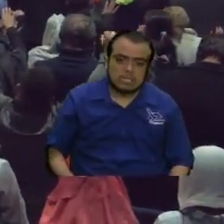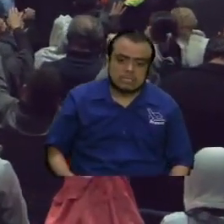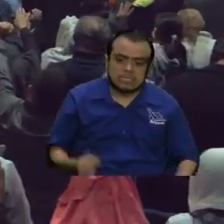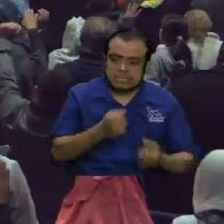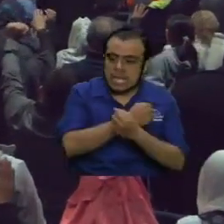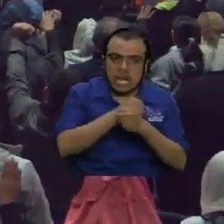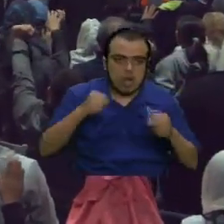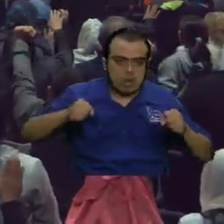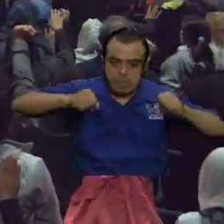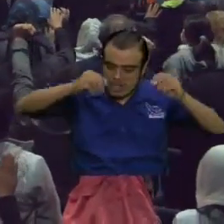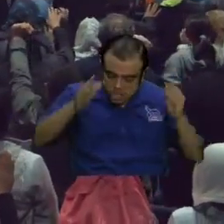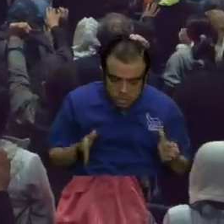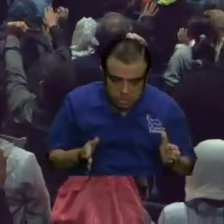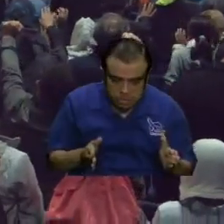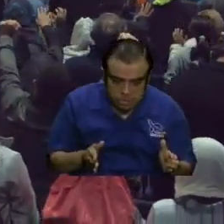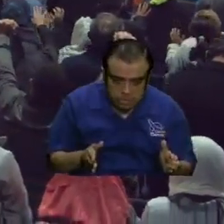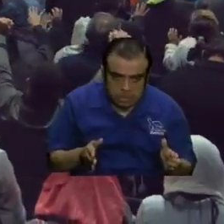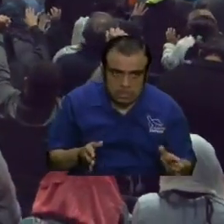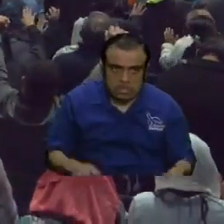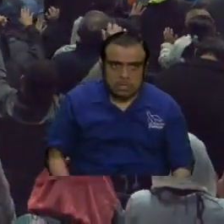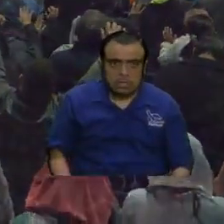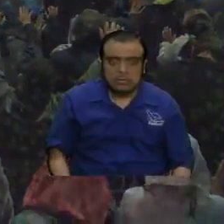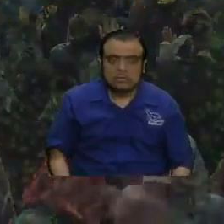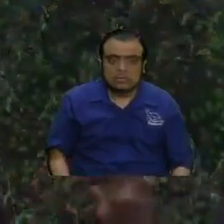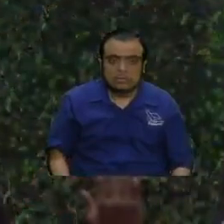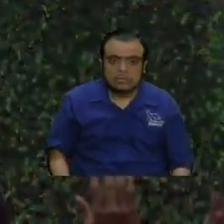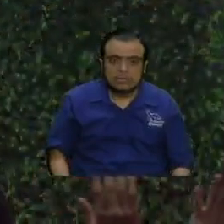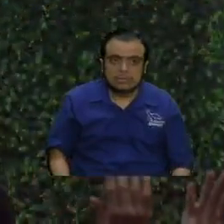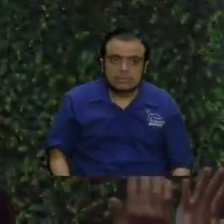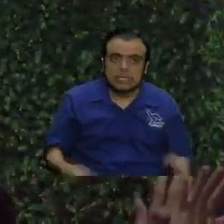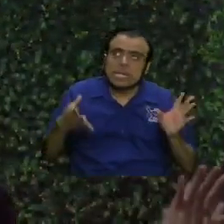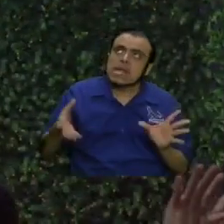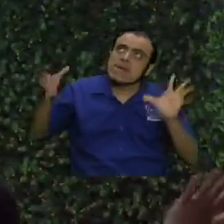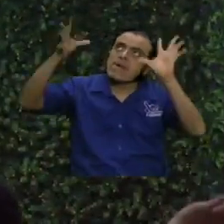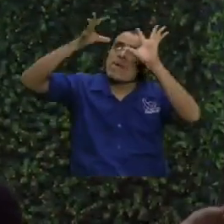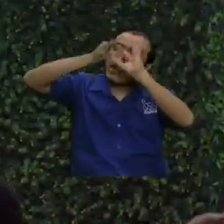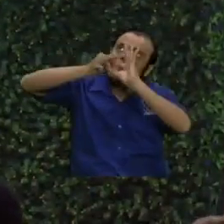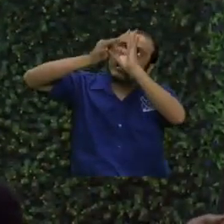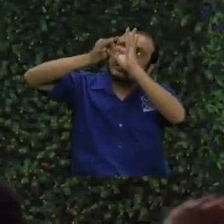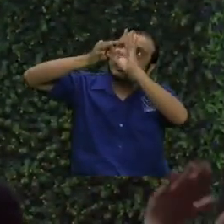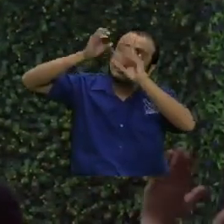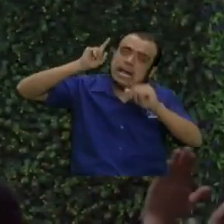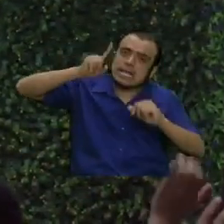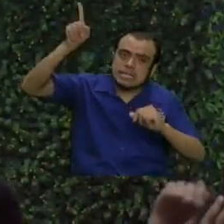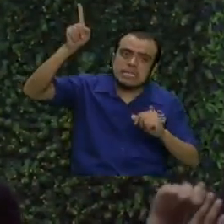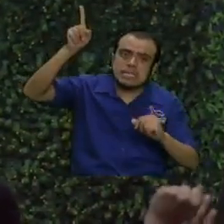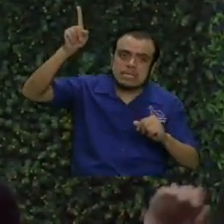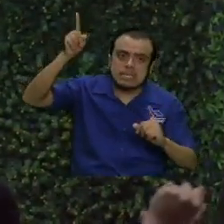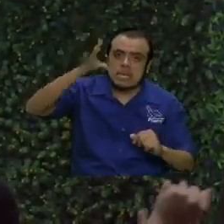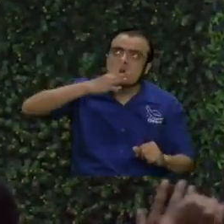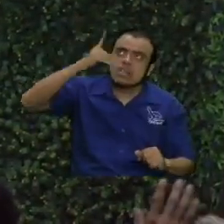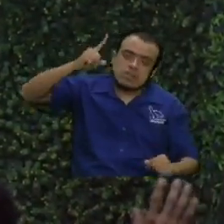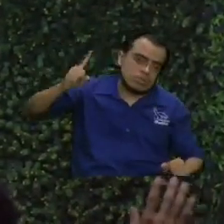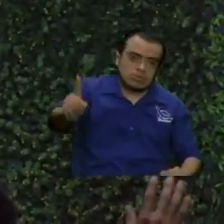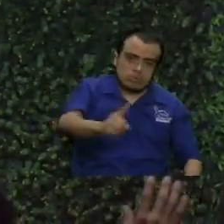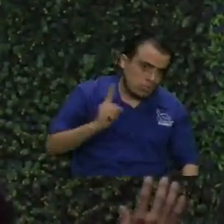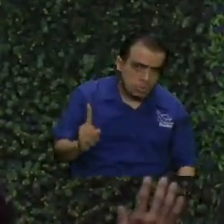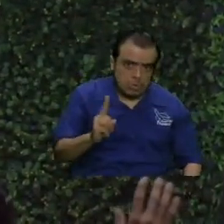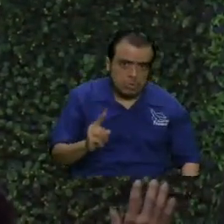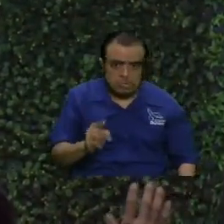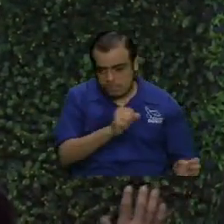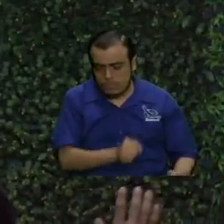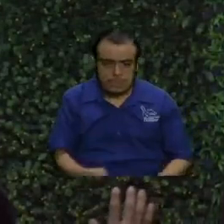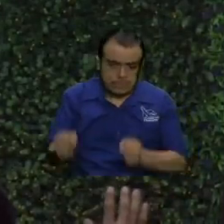suficiente salvador y mediador entre ellos y tu señor Dios Todopoderoso